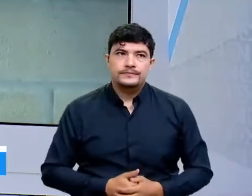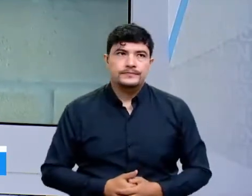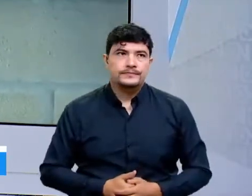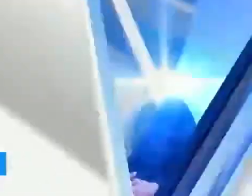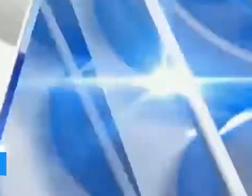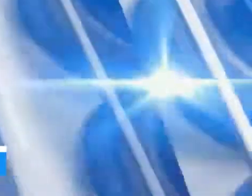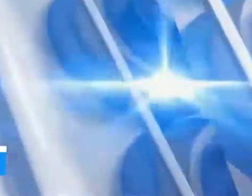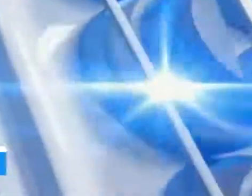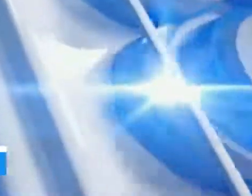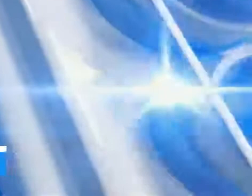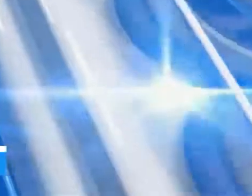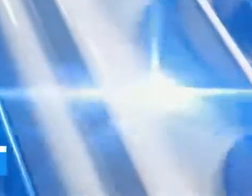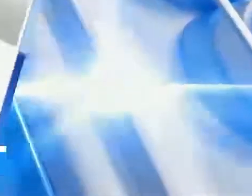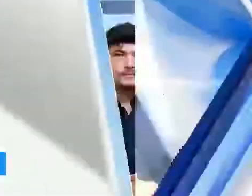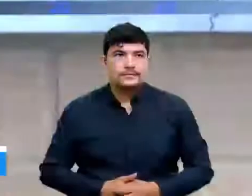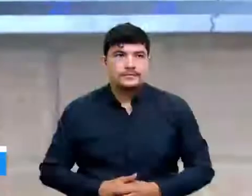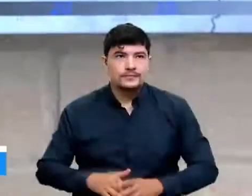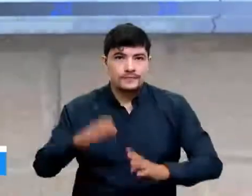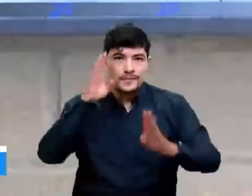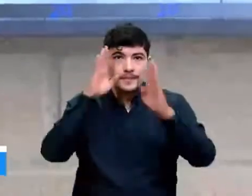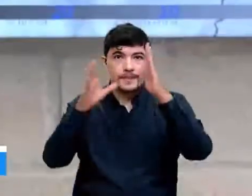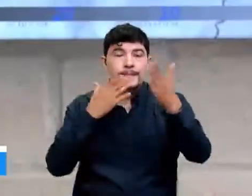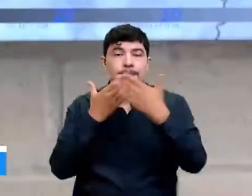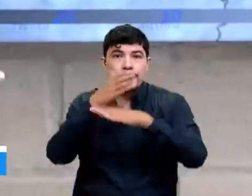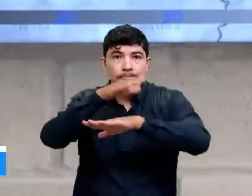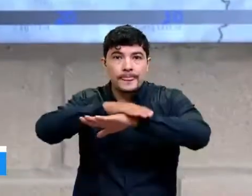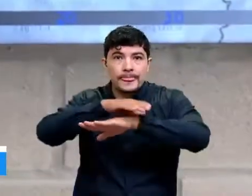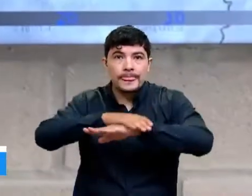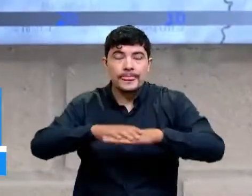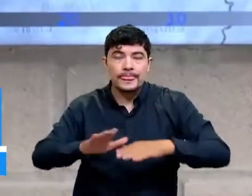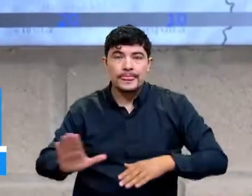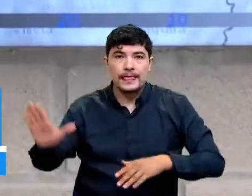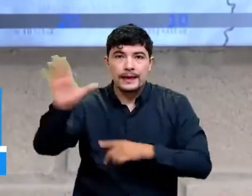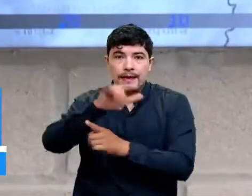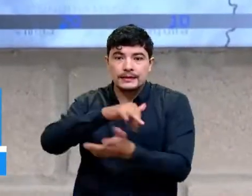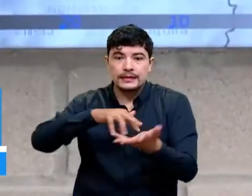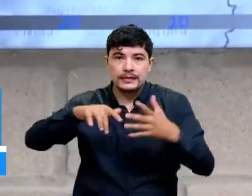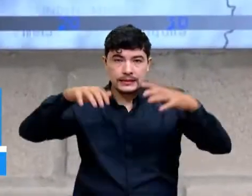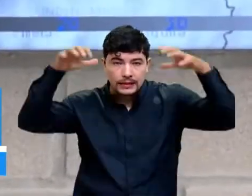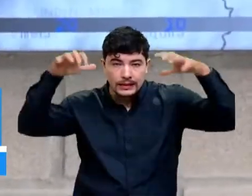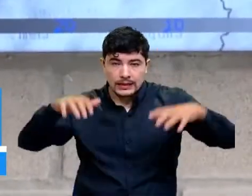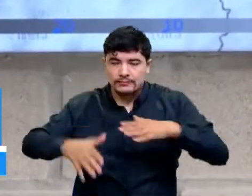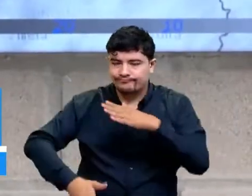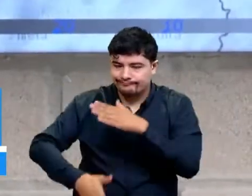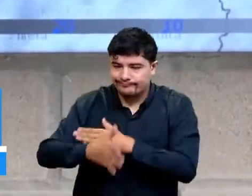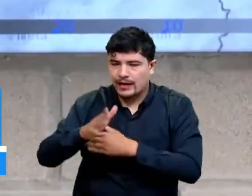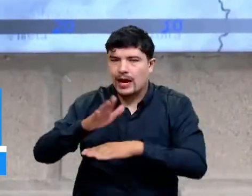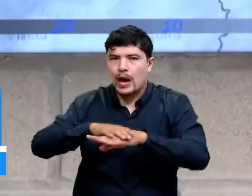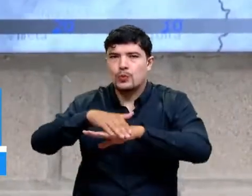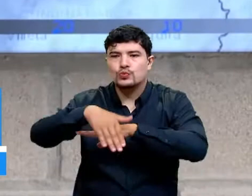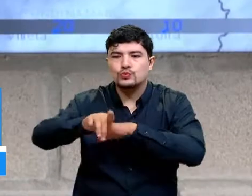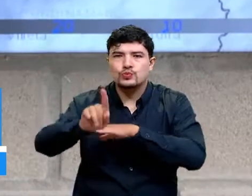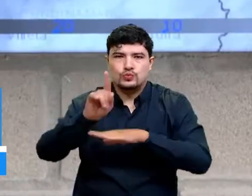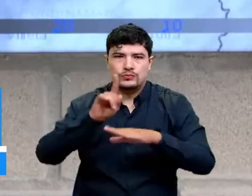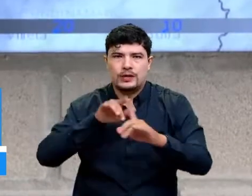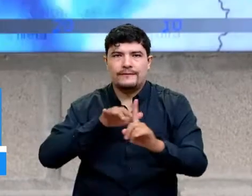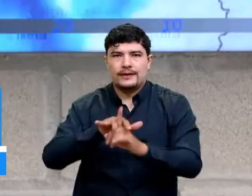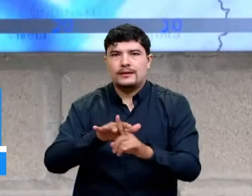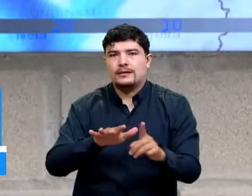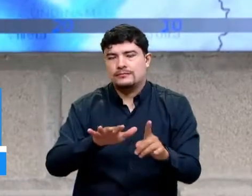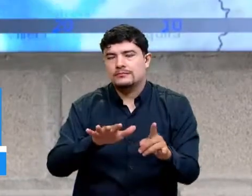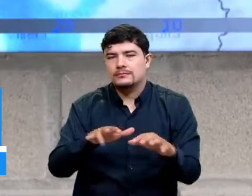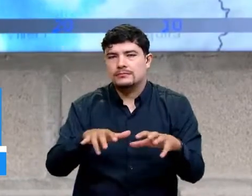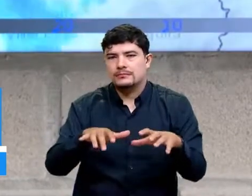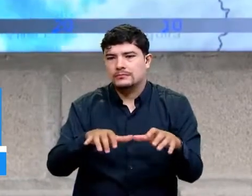Así es, pues las lluvias continúan ocasionando emergencias en el departamento de Santander. En estos momentos yo me encuentro desde el puesto de mando